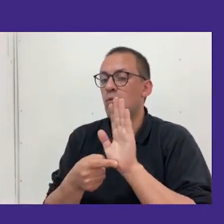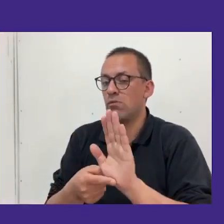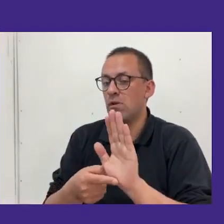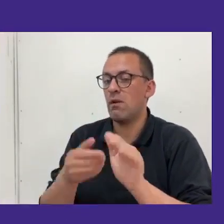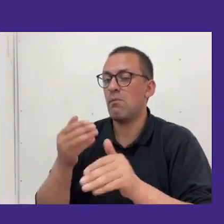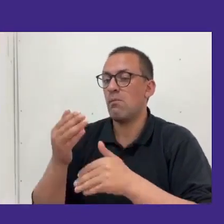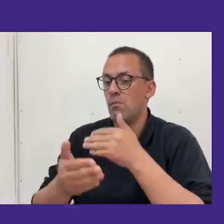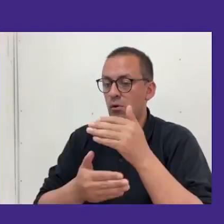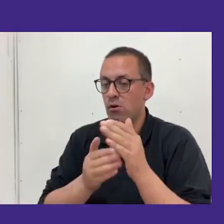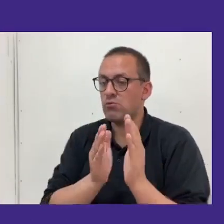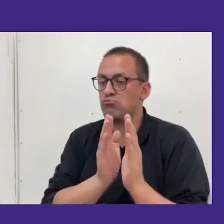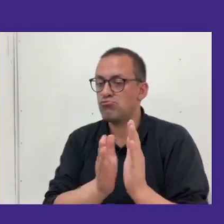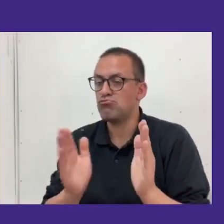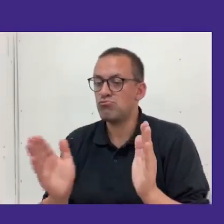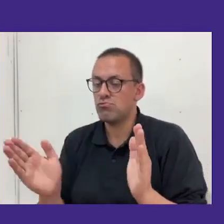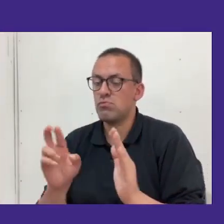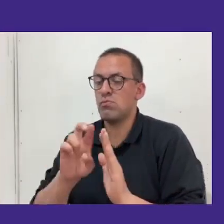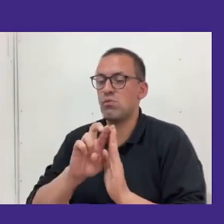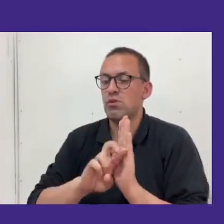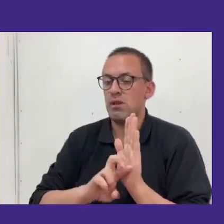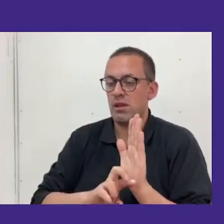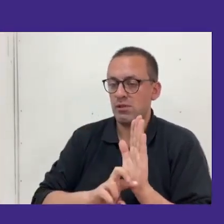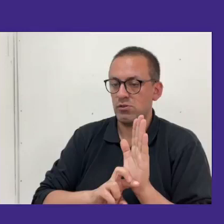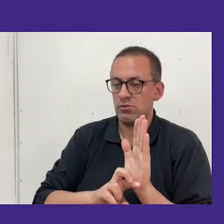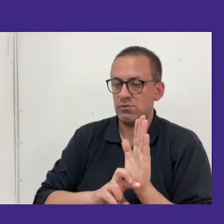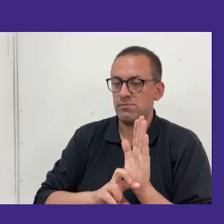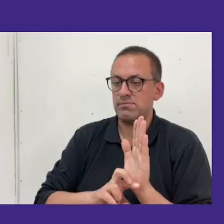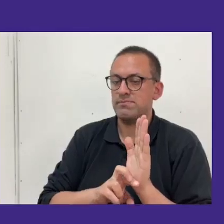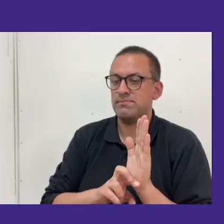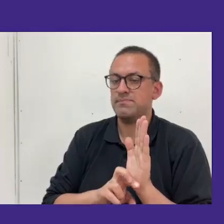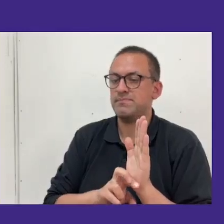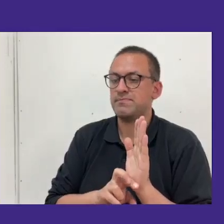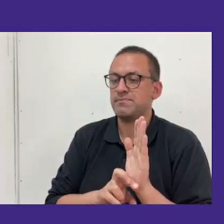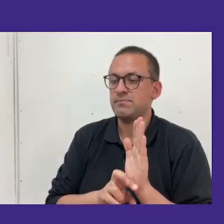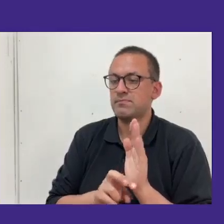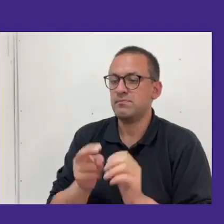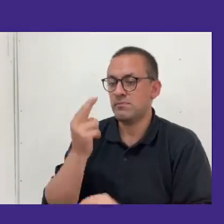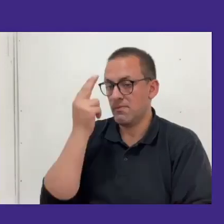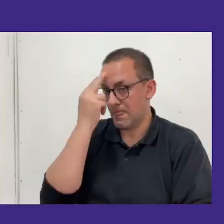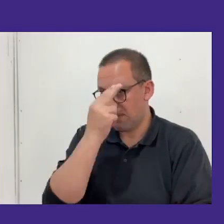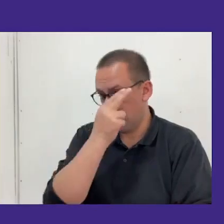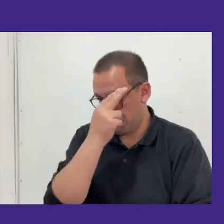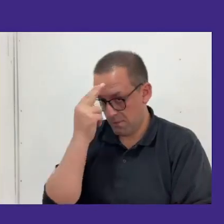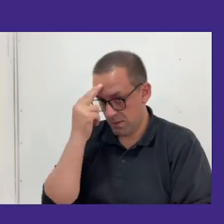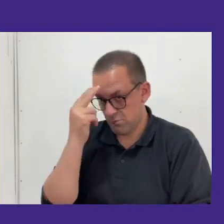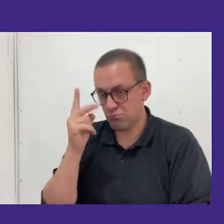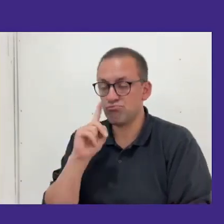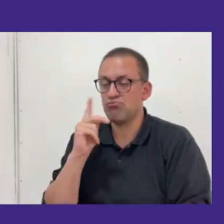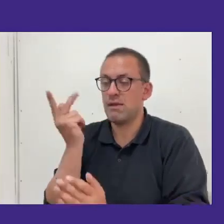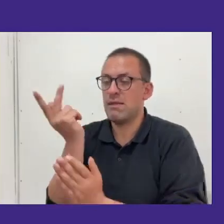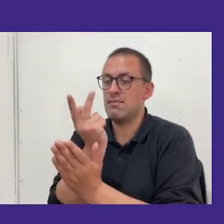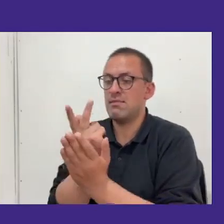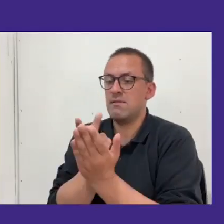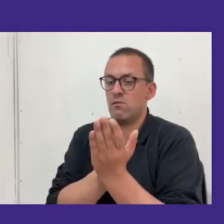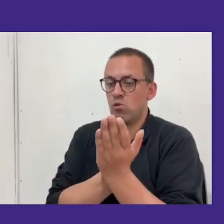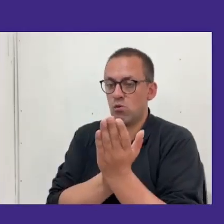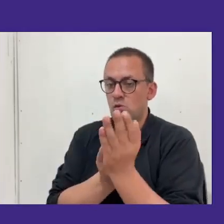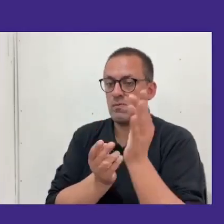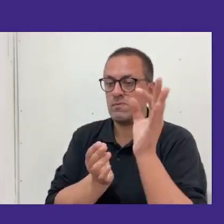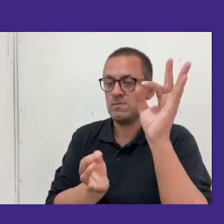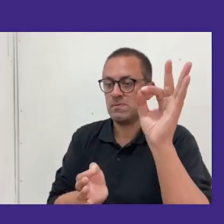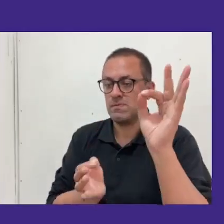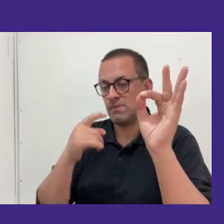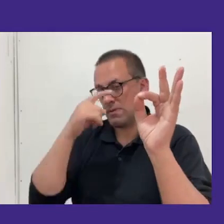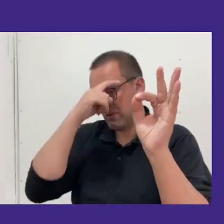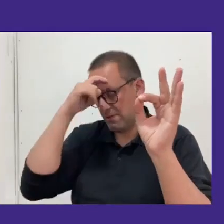de cómo fue avanzando nuestro proyecto a lo largo del año. En marzo disponíamos de nuestro prototipo que estuvimos trabajando durante el verano,